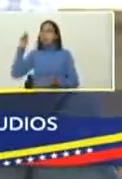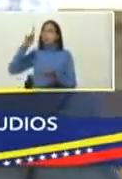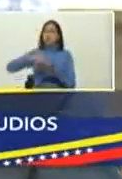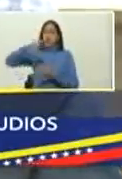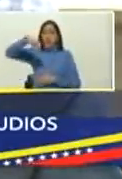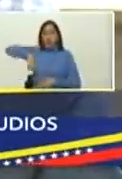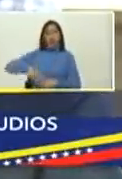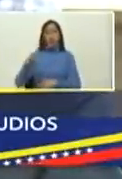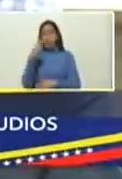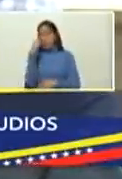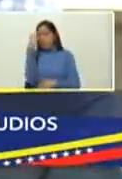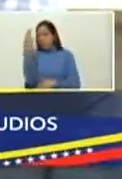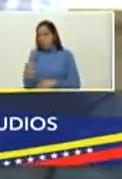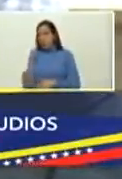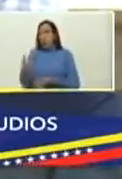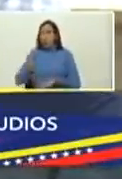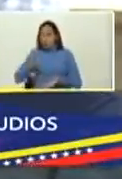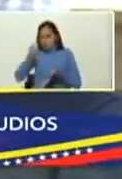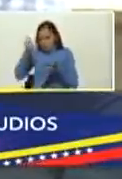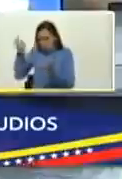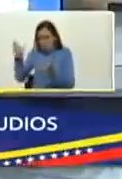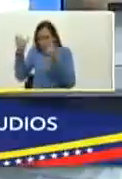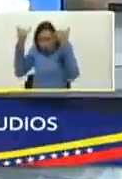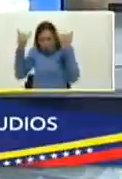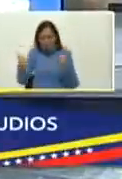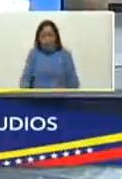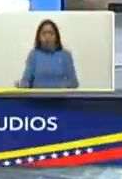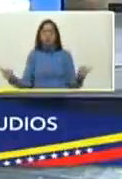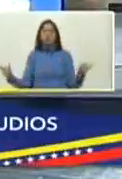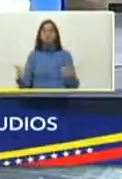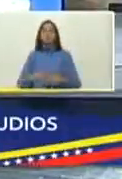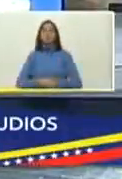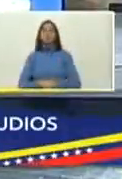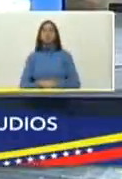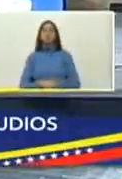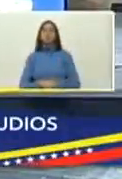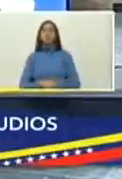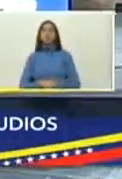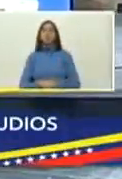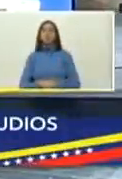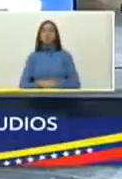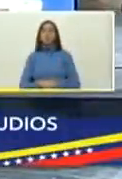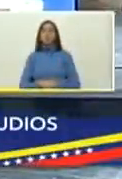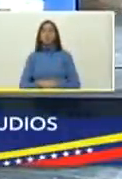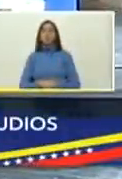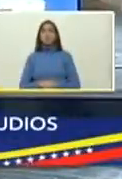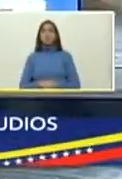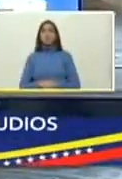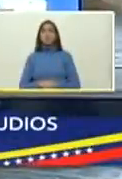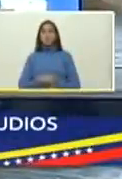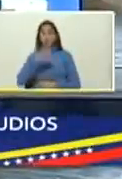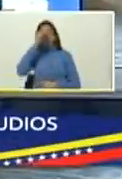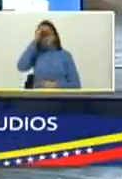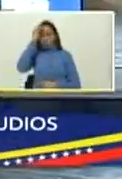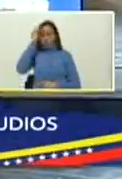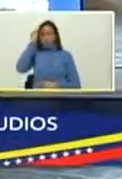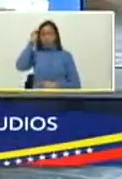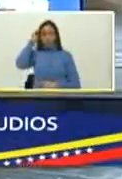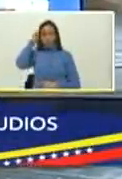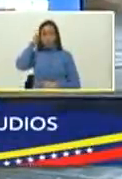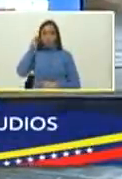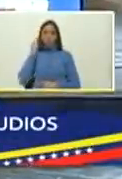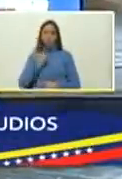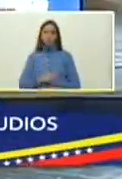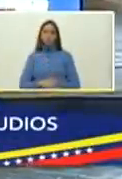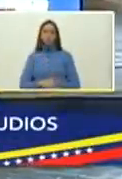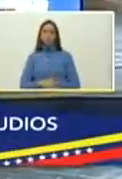capital de Venezuela para recibir su premio en este año bicentenario de la batalla de Carabobo Hablando periodista Hablando periodista